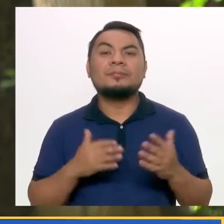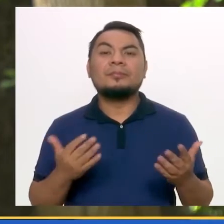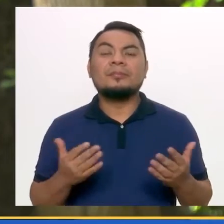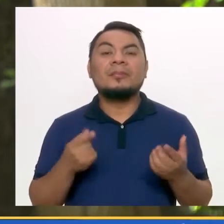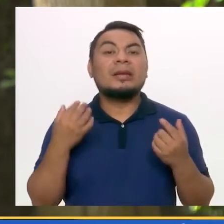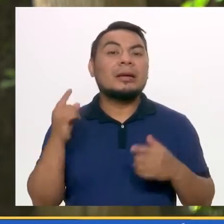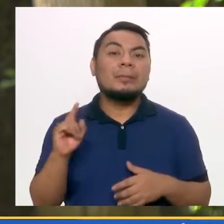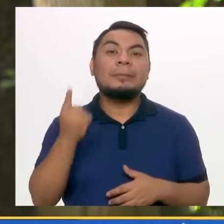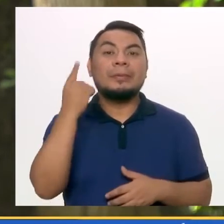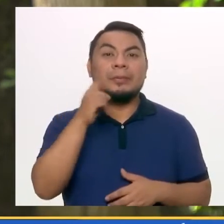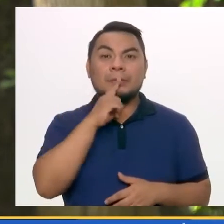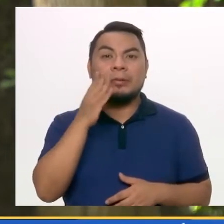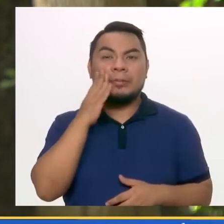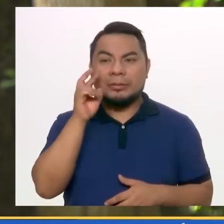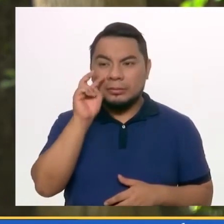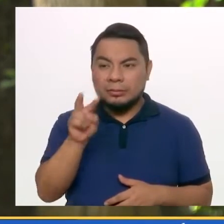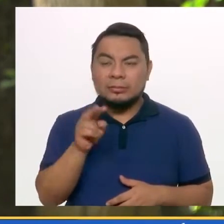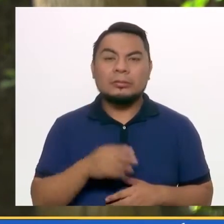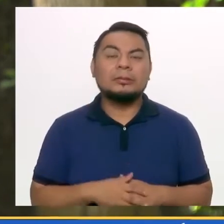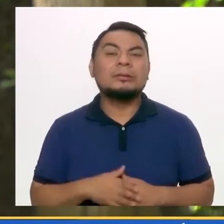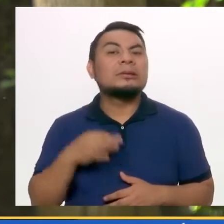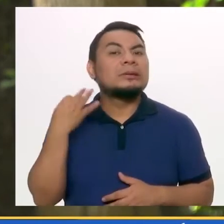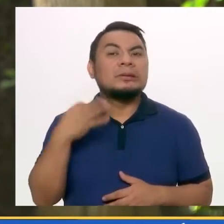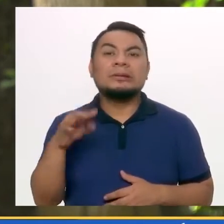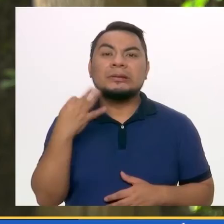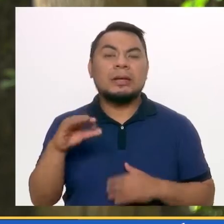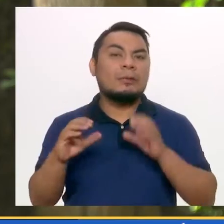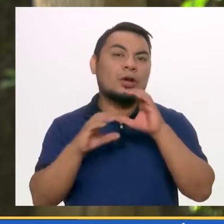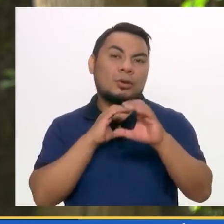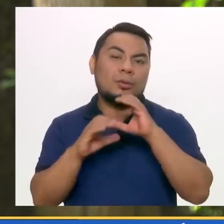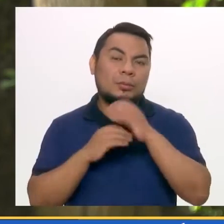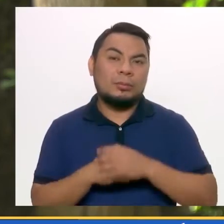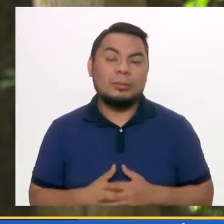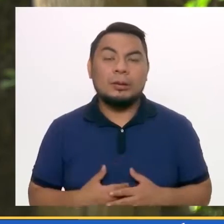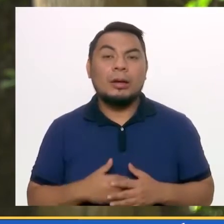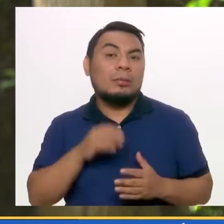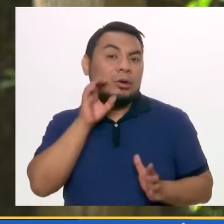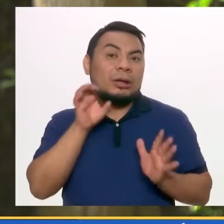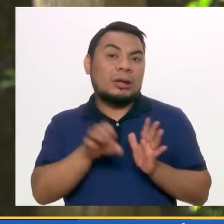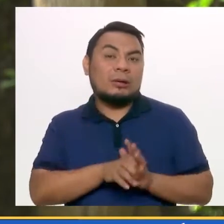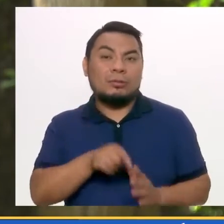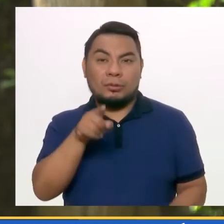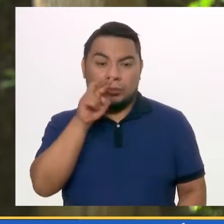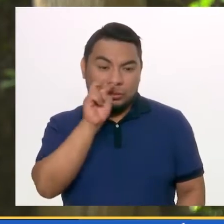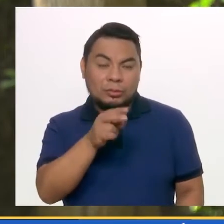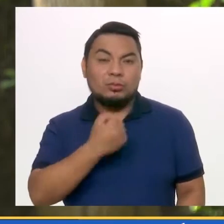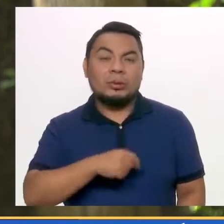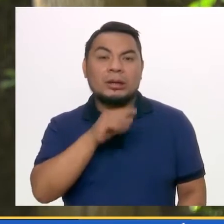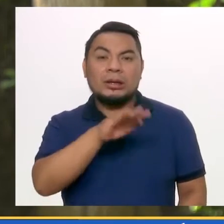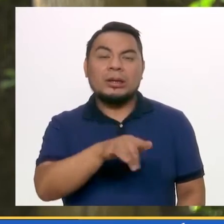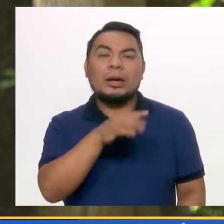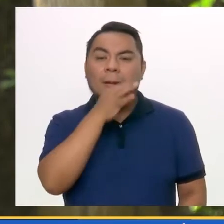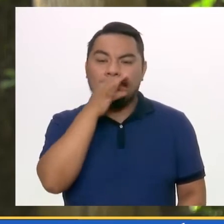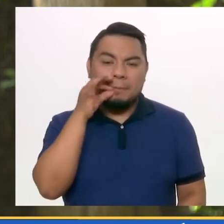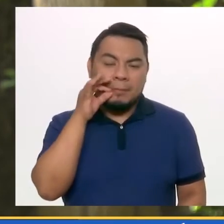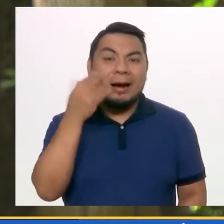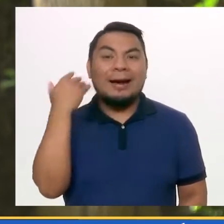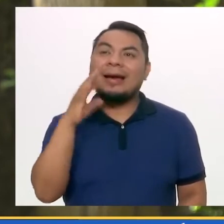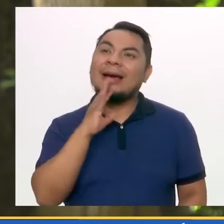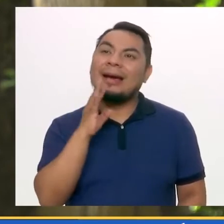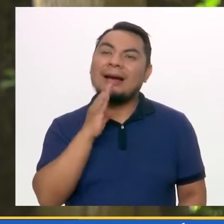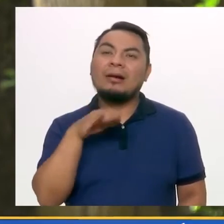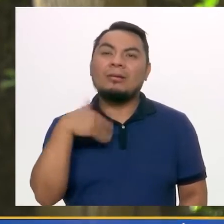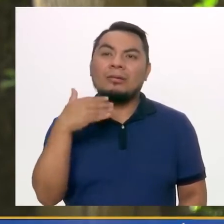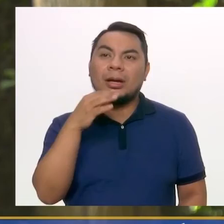lo primero es si hay un cambio en la comunicación. Si el niño deja de hablar o se reserva algunas cosas que antes no se